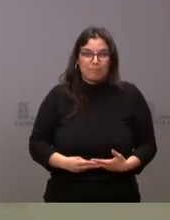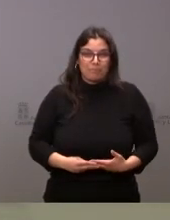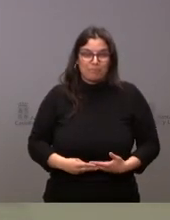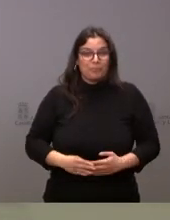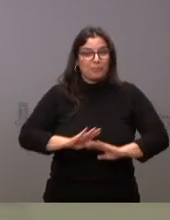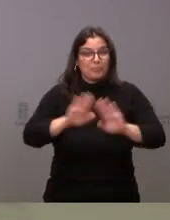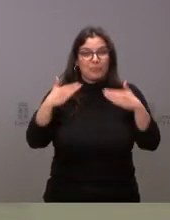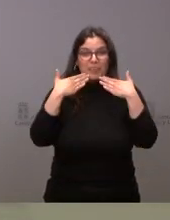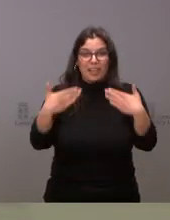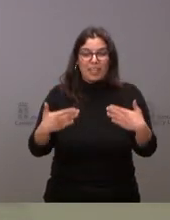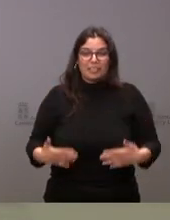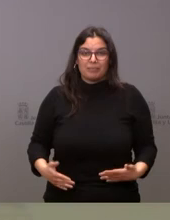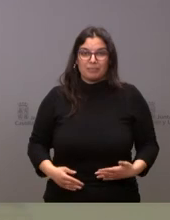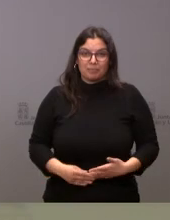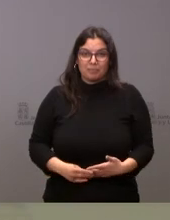Pues ya es todo muchas gracias